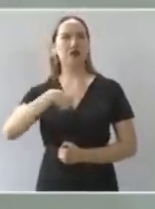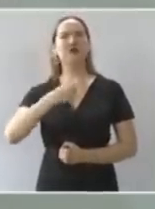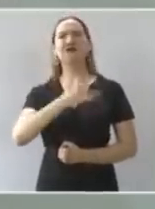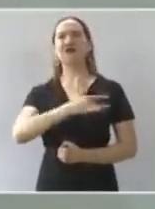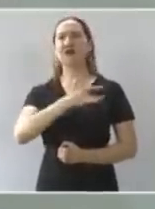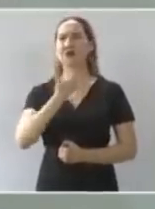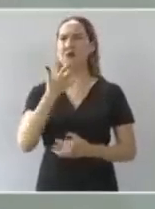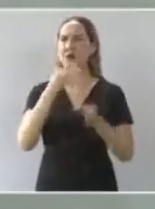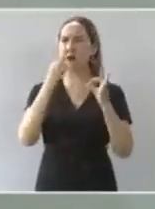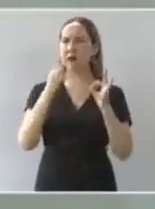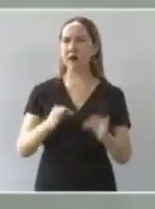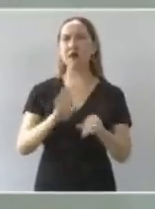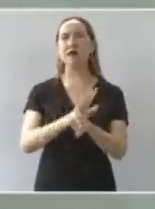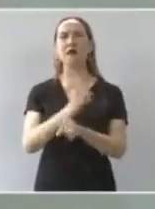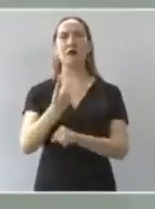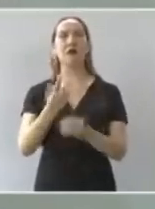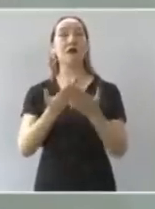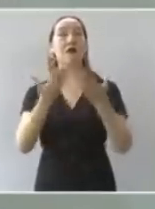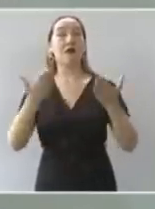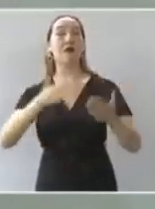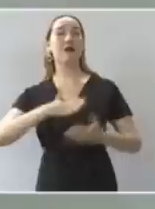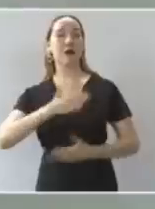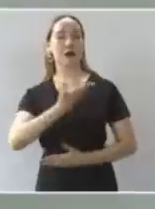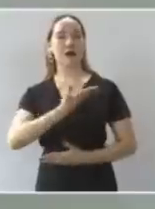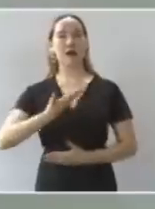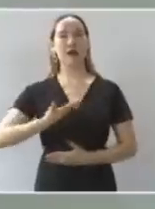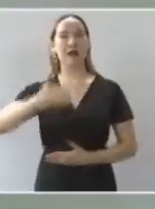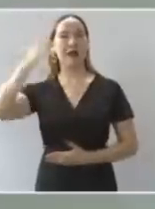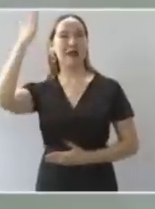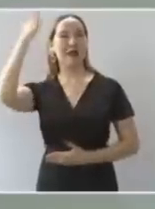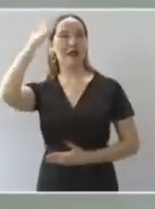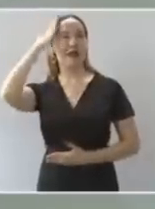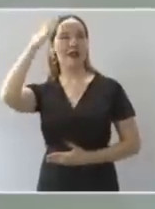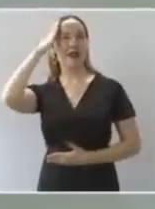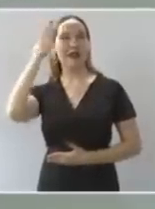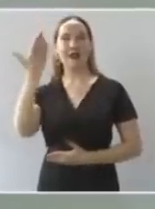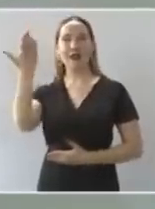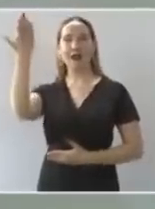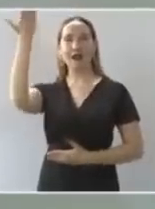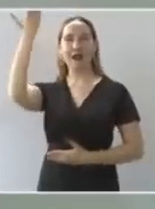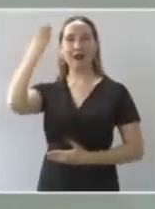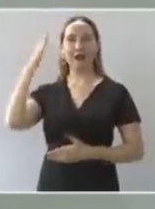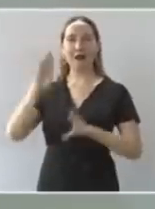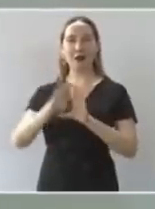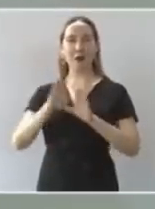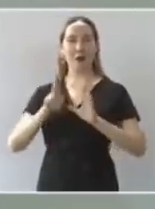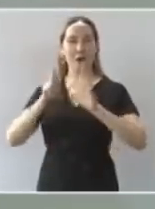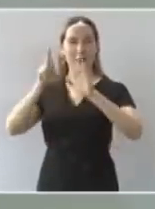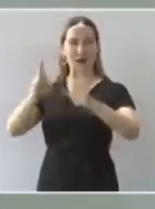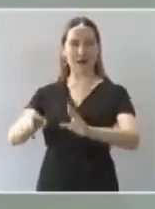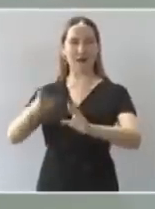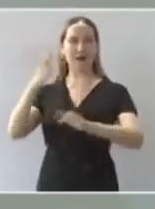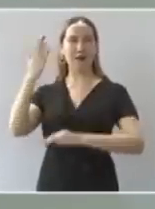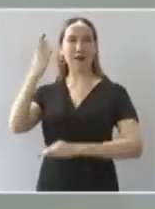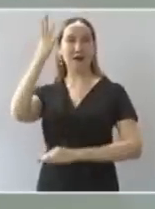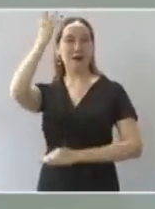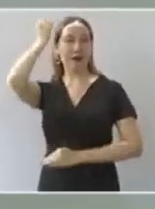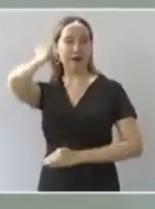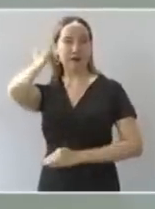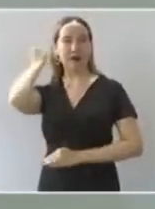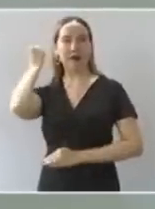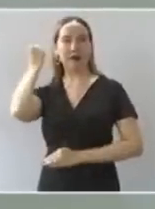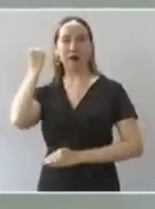político mexicano, Francisco I. Madero, que luchó contra la dictadura